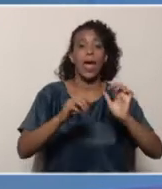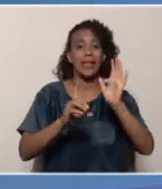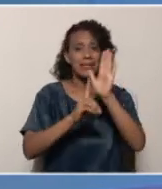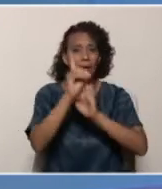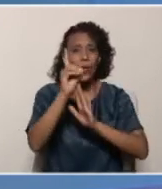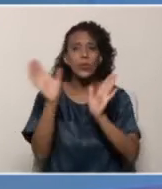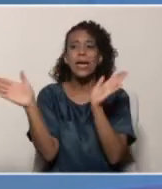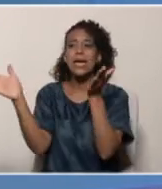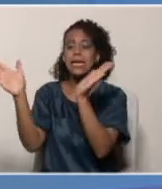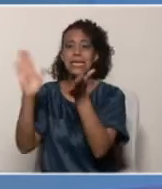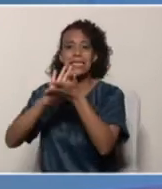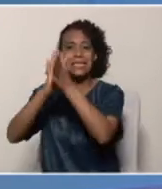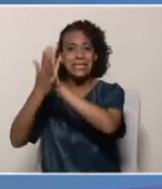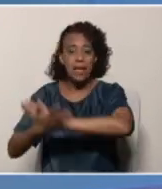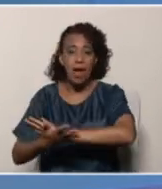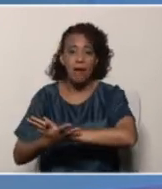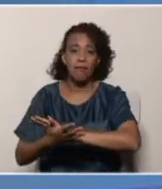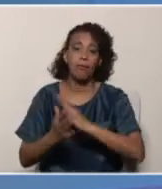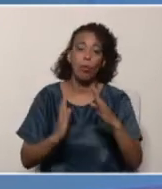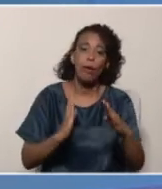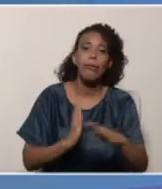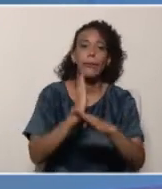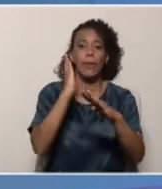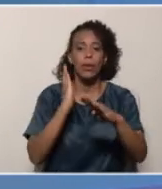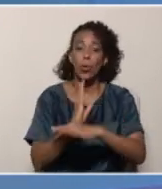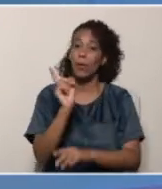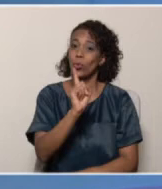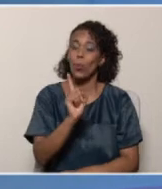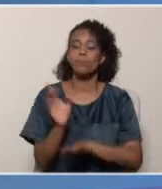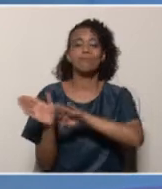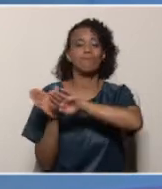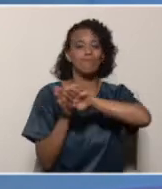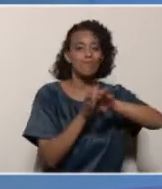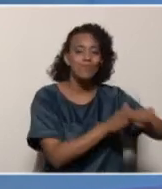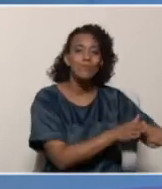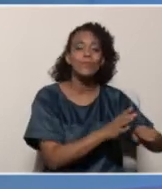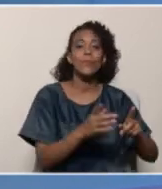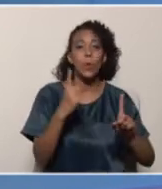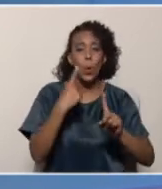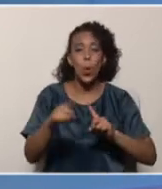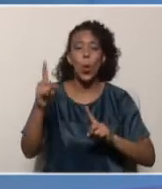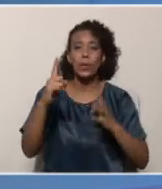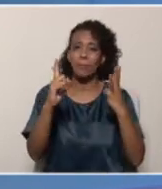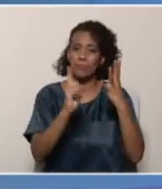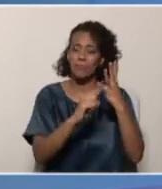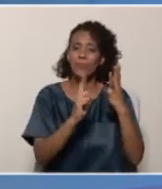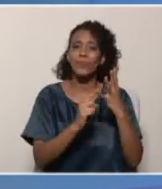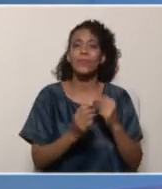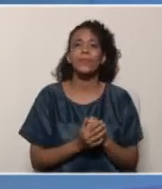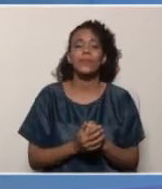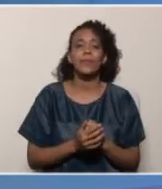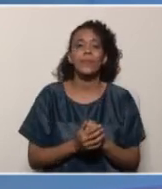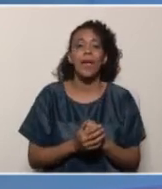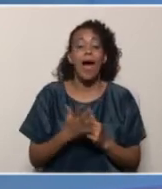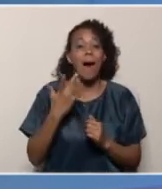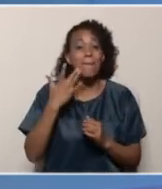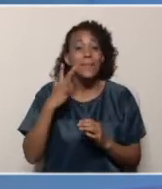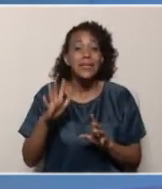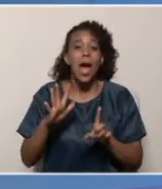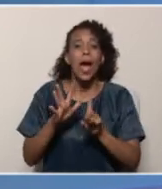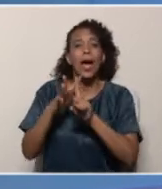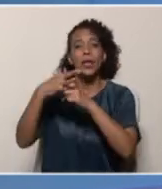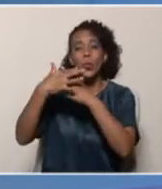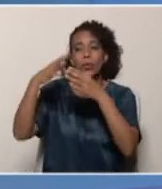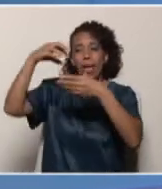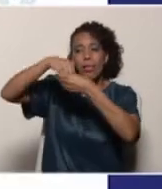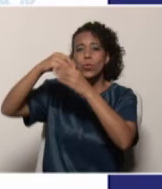Muy bien. Otro aspecto importante que debemos considerar en estos momentos es que, a pesar de que estamos